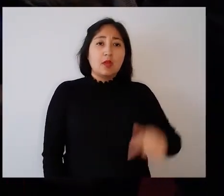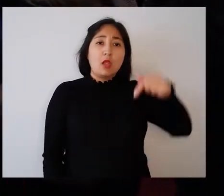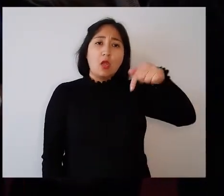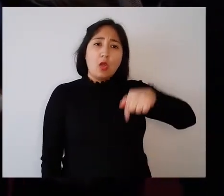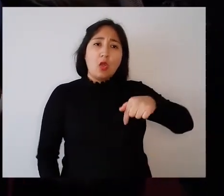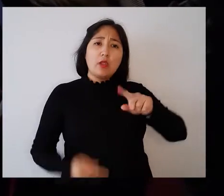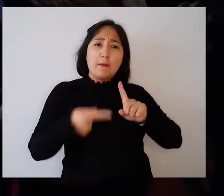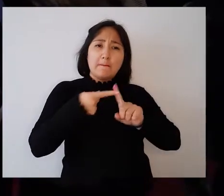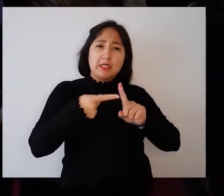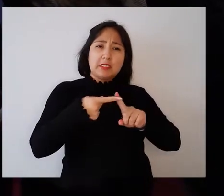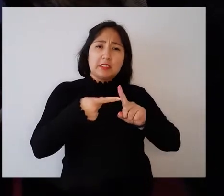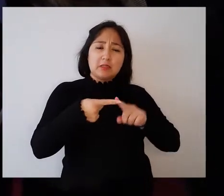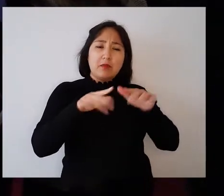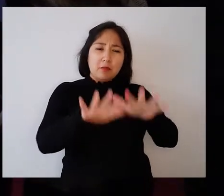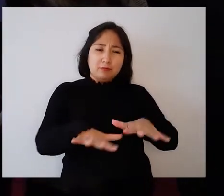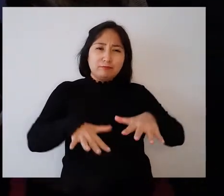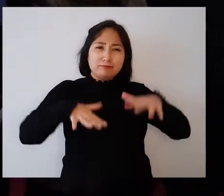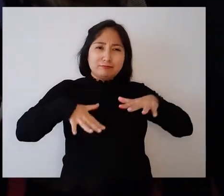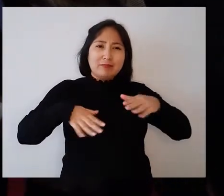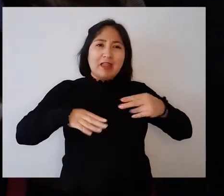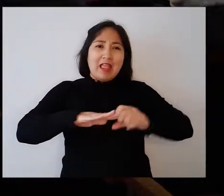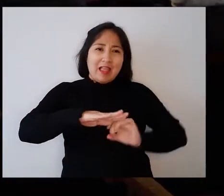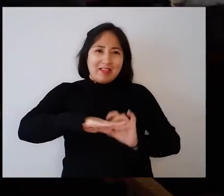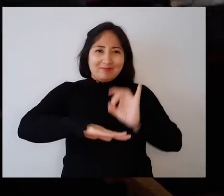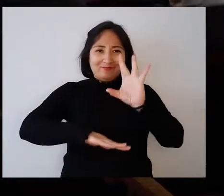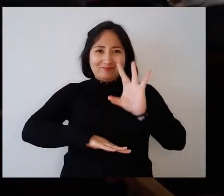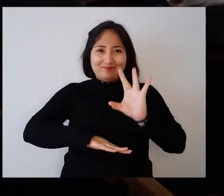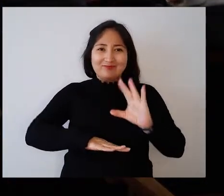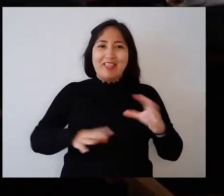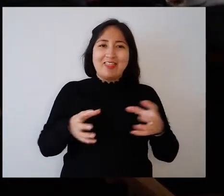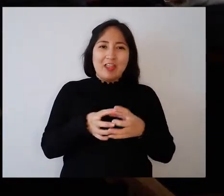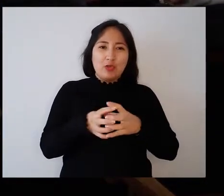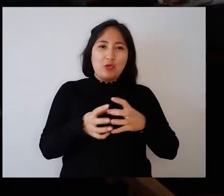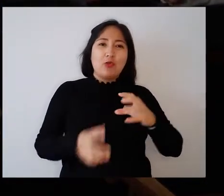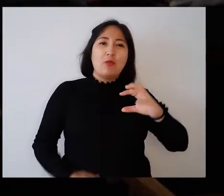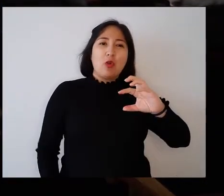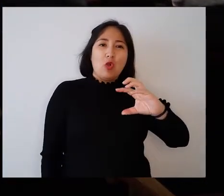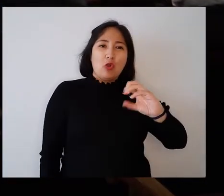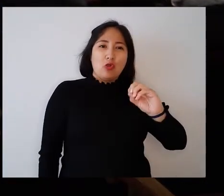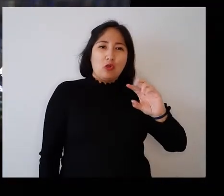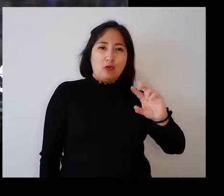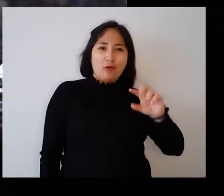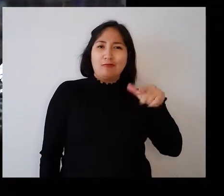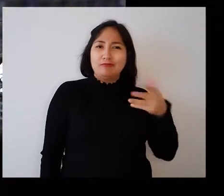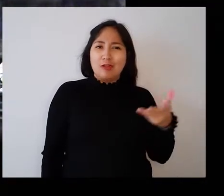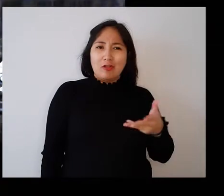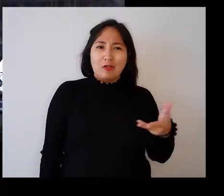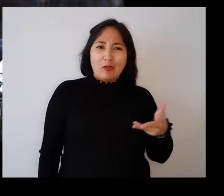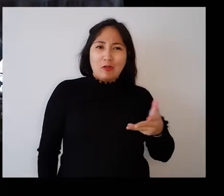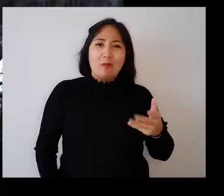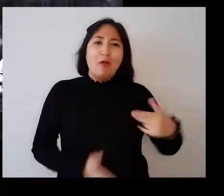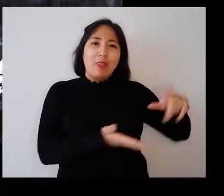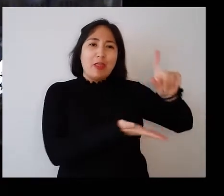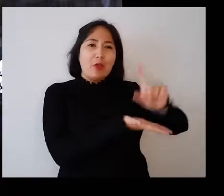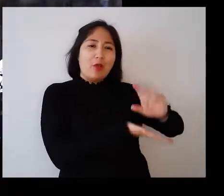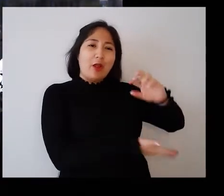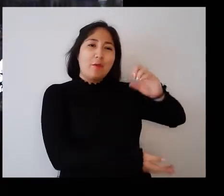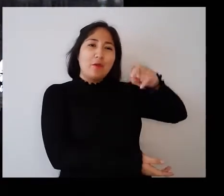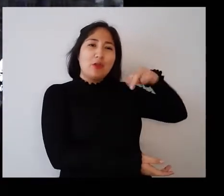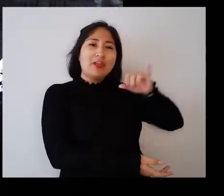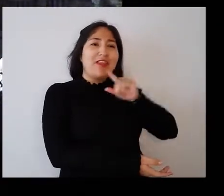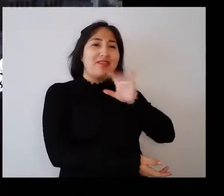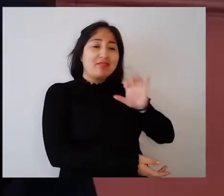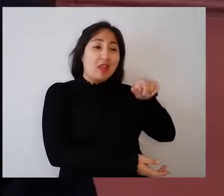Hoy estuvimos en la ceremonia de inauguración o kick-off del lanzamiento del proyecto Polo de Innovación para el Sector Poniente.